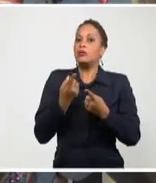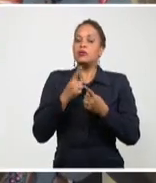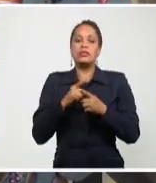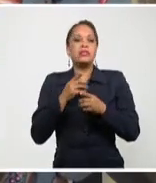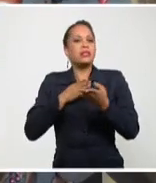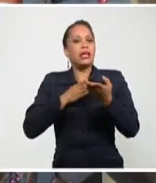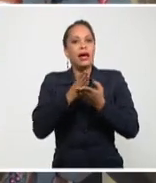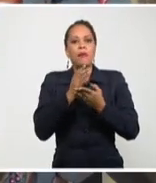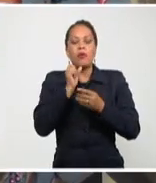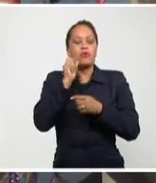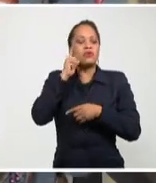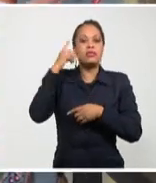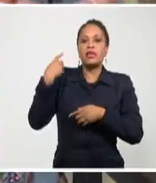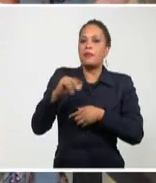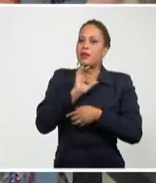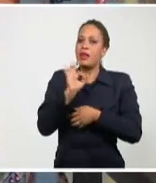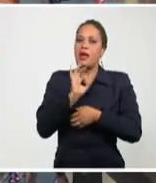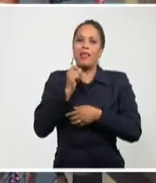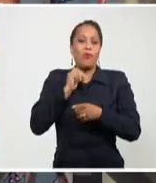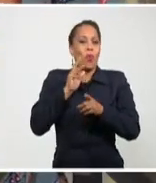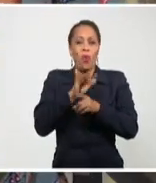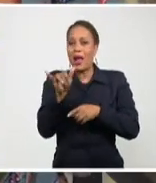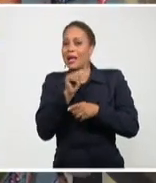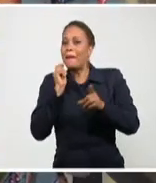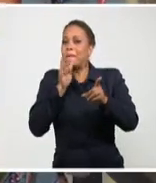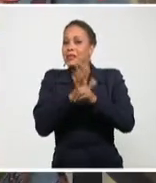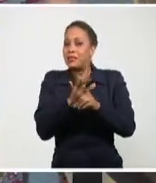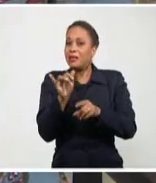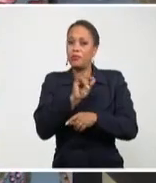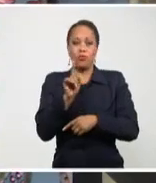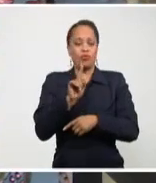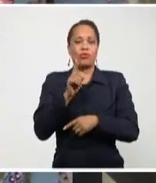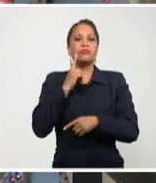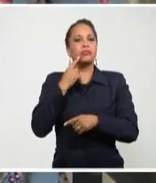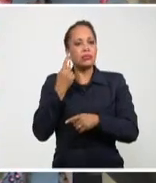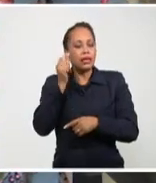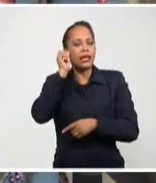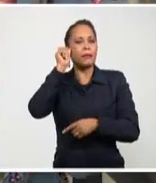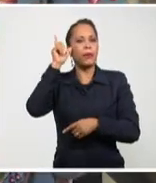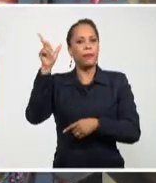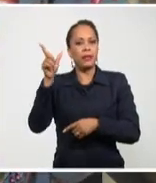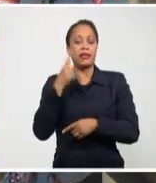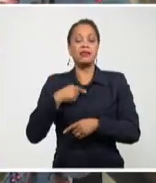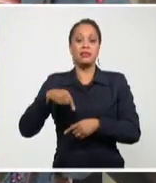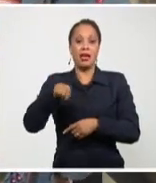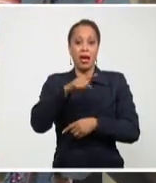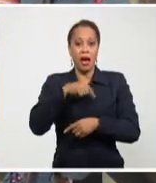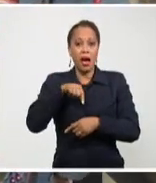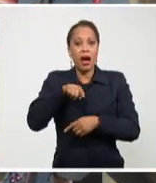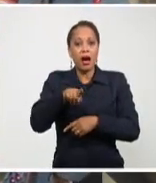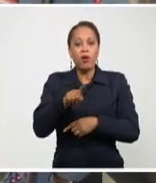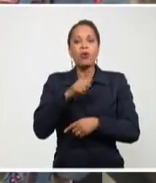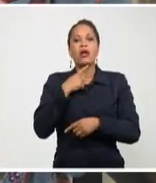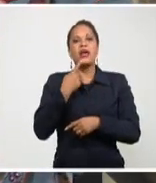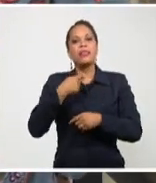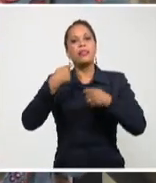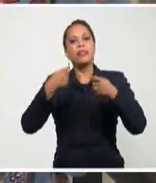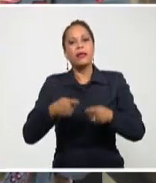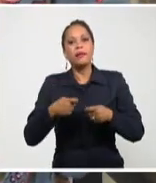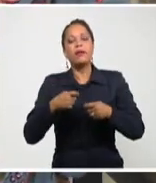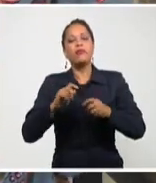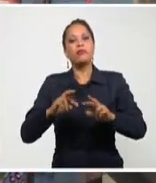como al inicio de esta pandemia, recuerdan, en marzo pasado. Y es desde esa experiencia donde debemos retomar